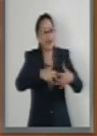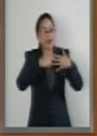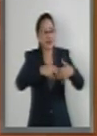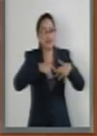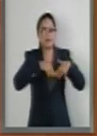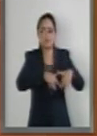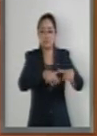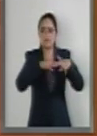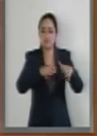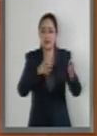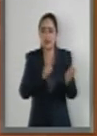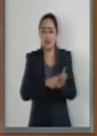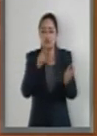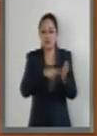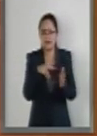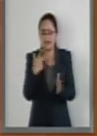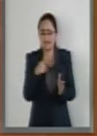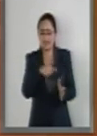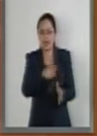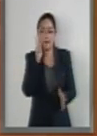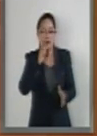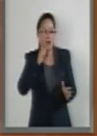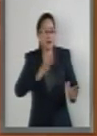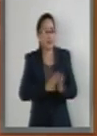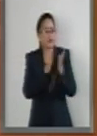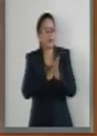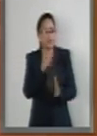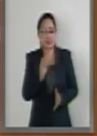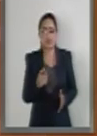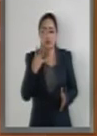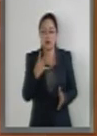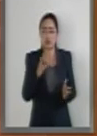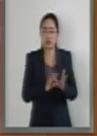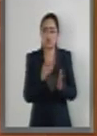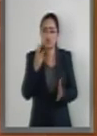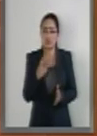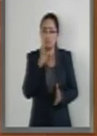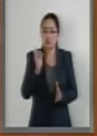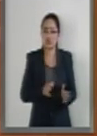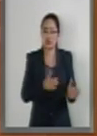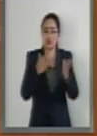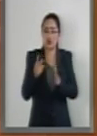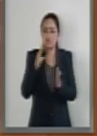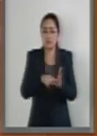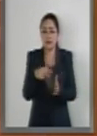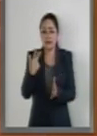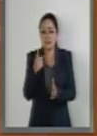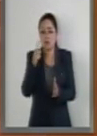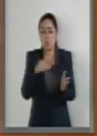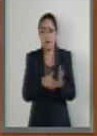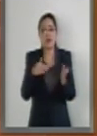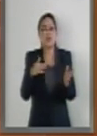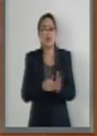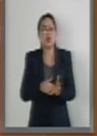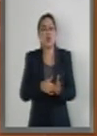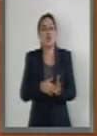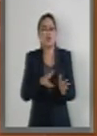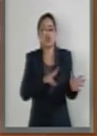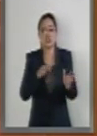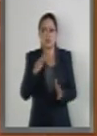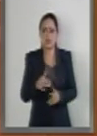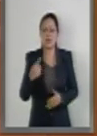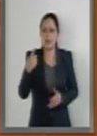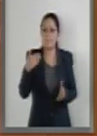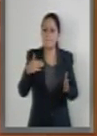trece, las mujeres participaban con treinta y cuatro punto tres por ciento. En dos mil trece, un millón ochocientos cincuenta mil mujeres